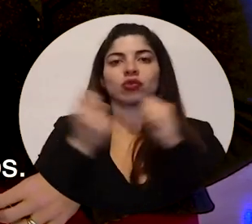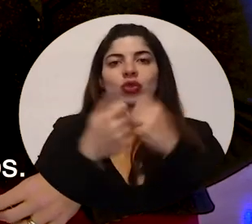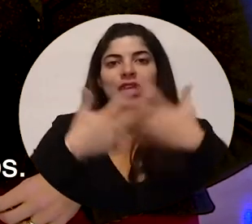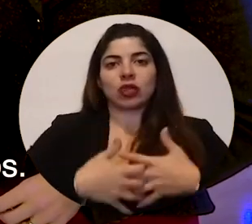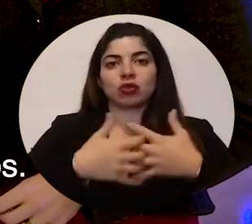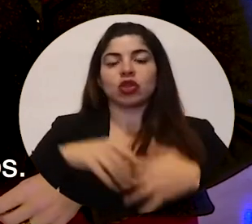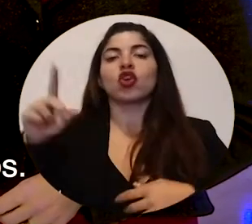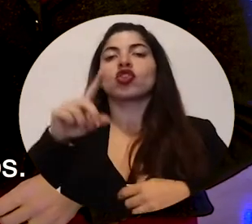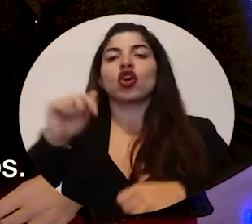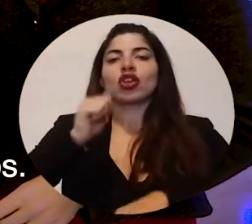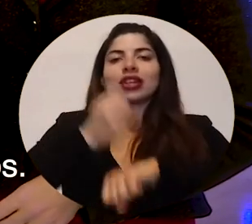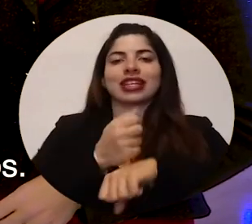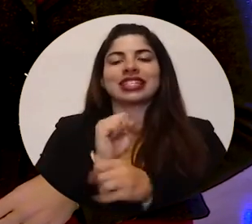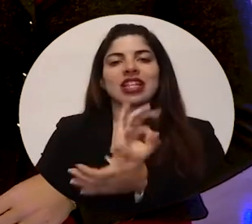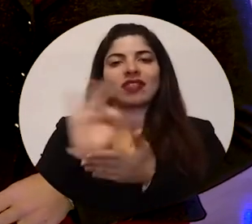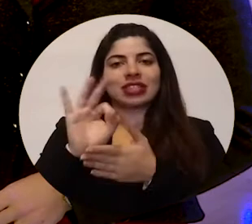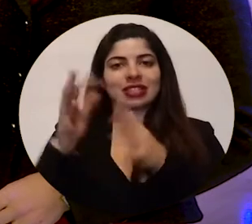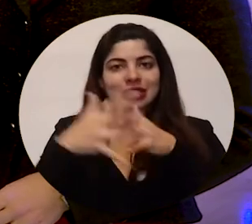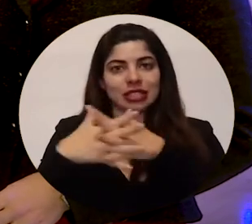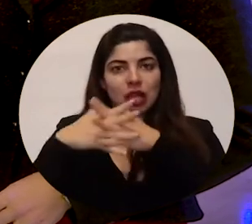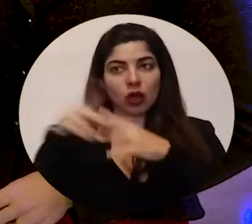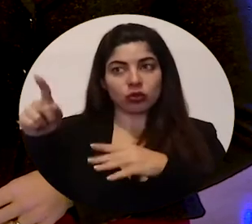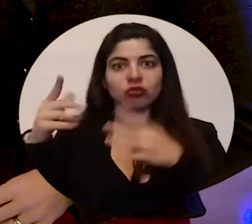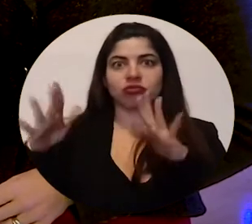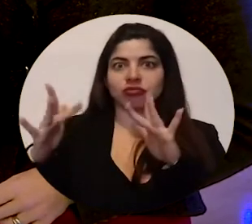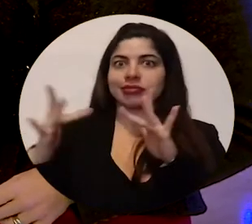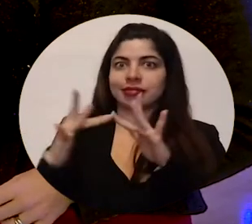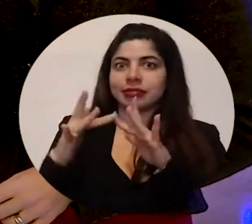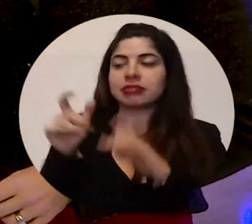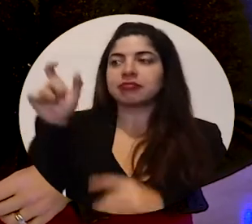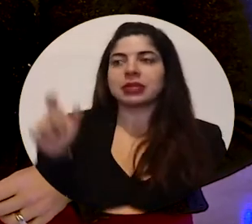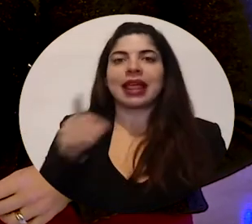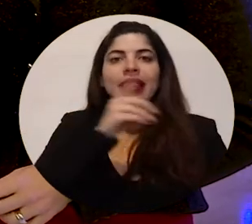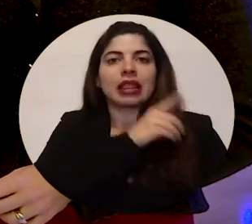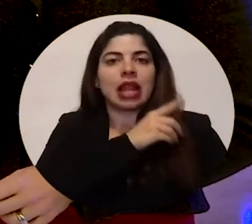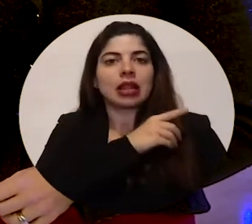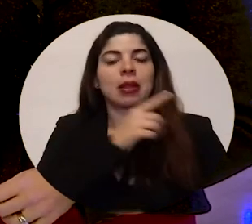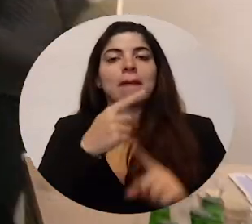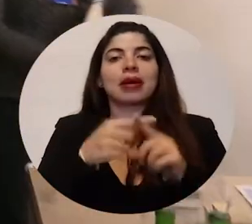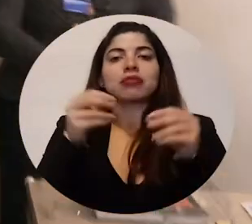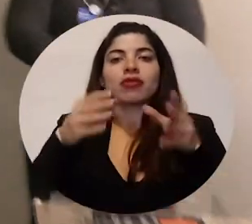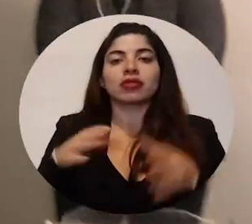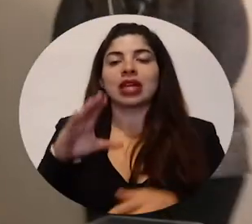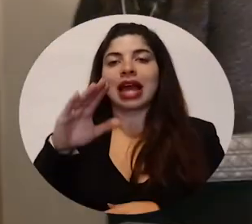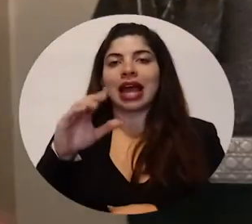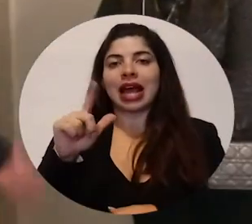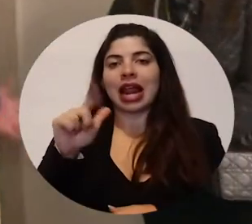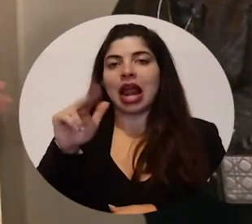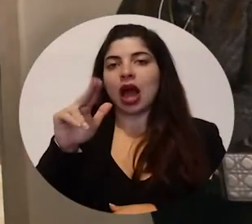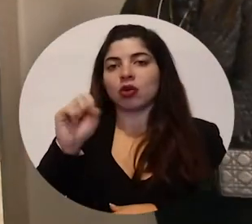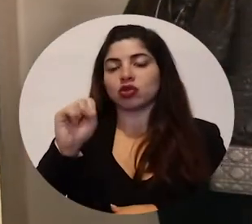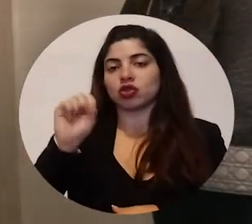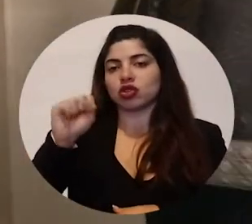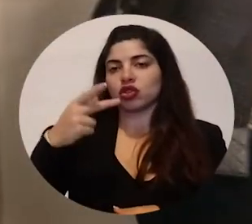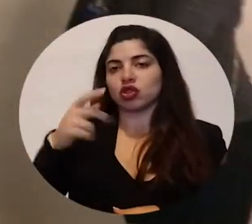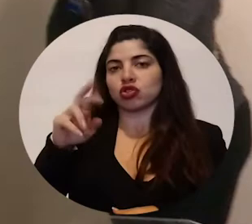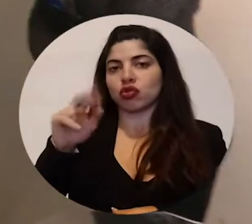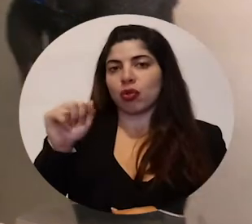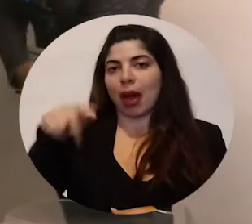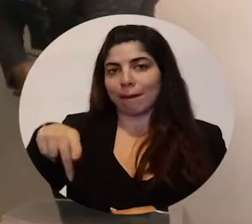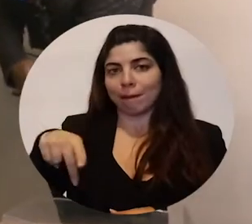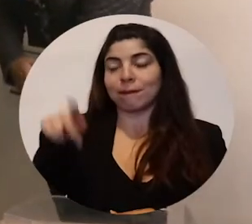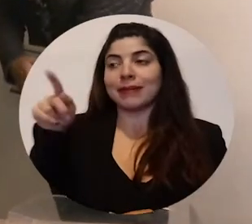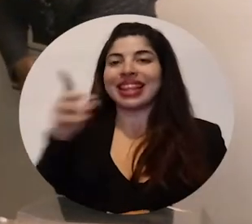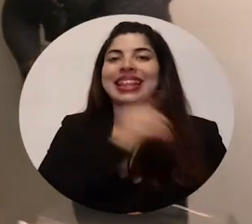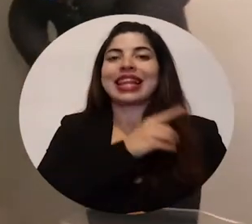base en San Francisco, en los Estados Unidos. Tanto con su director como con el profesor Klaus Schwab, que es el director del